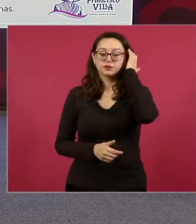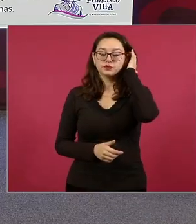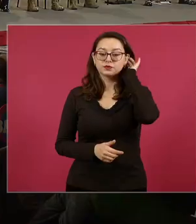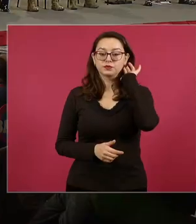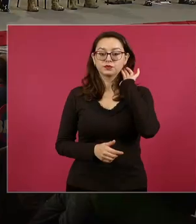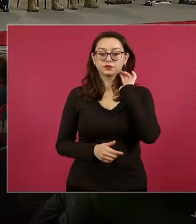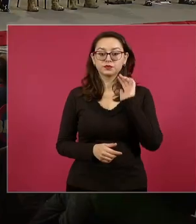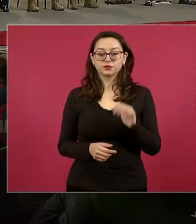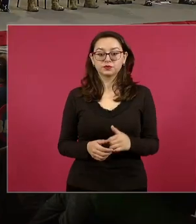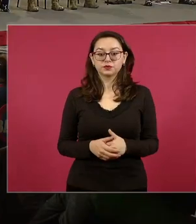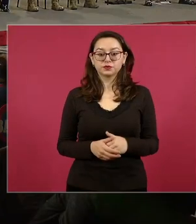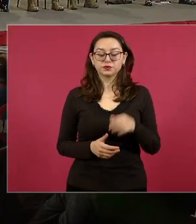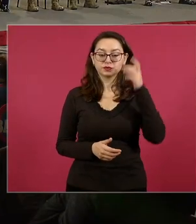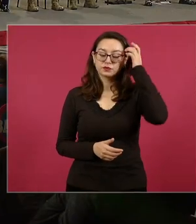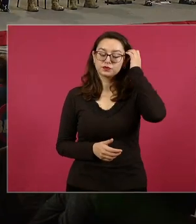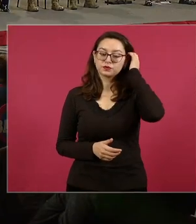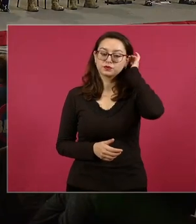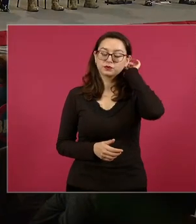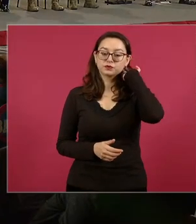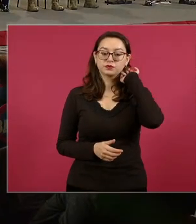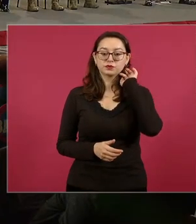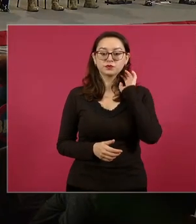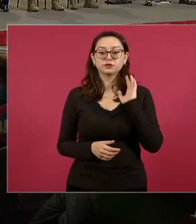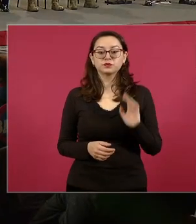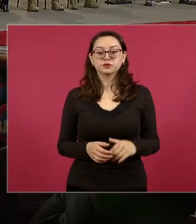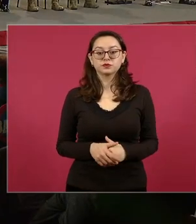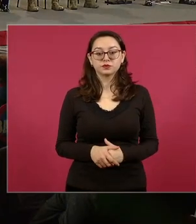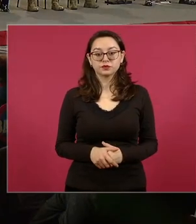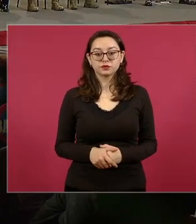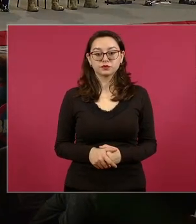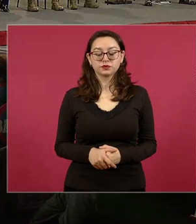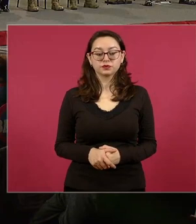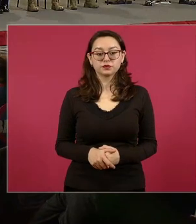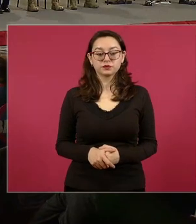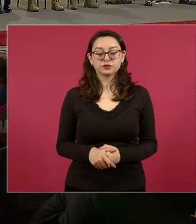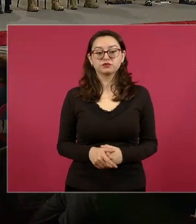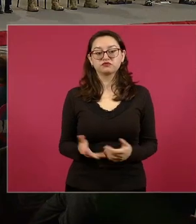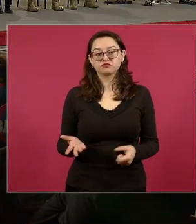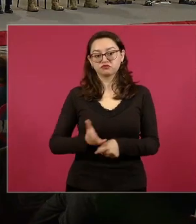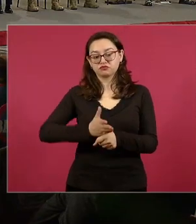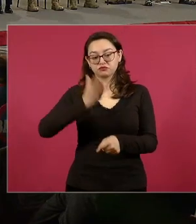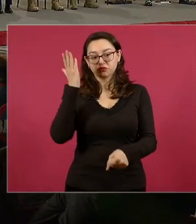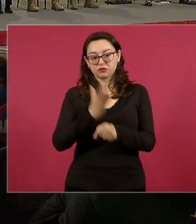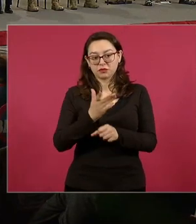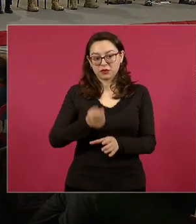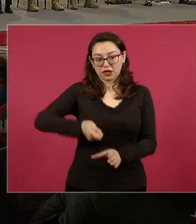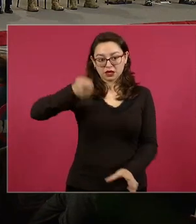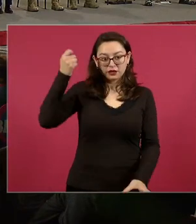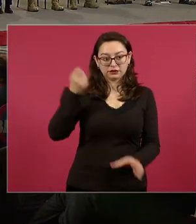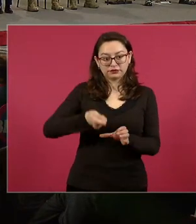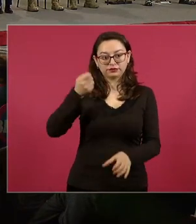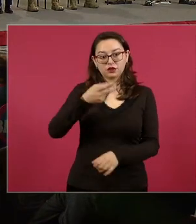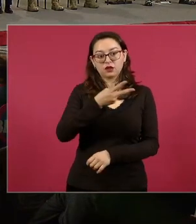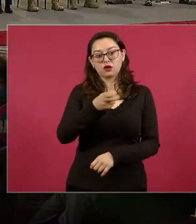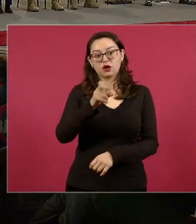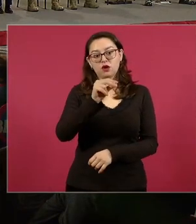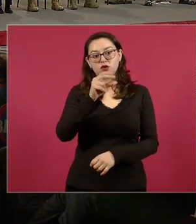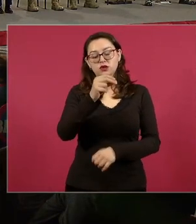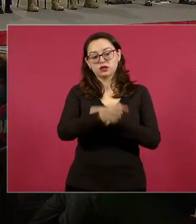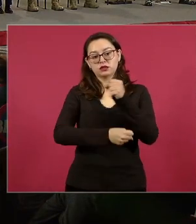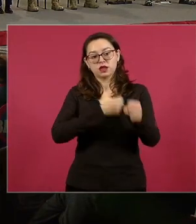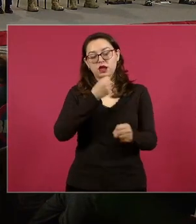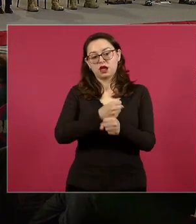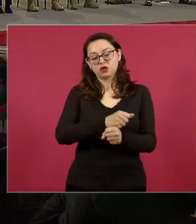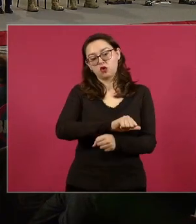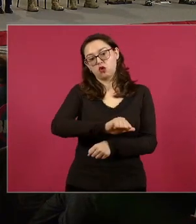Sentencia de 280 años, seis meses de prisión y 279 años, seis meses de prisión a